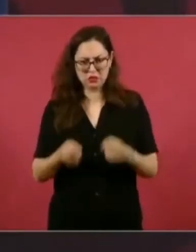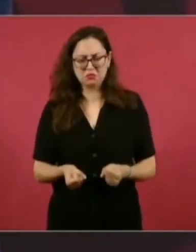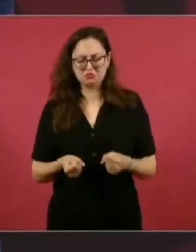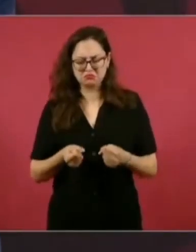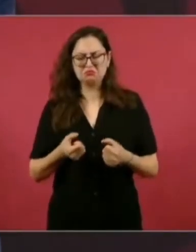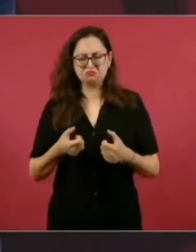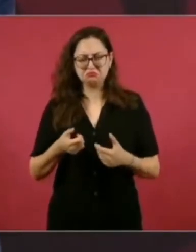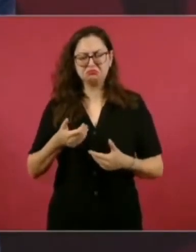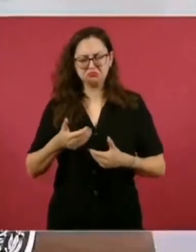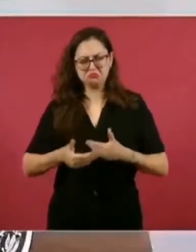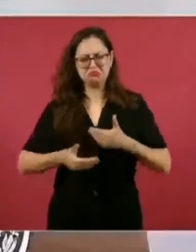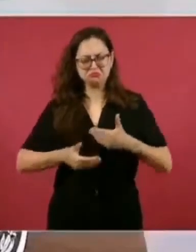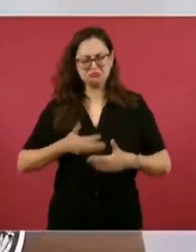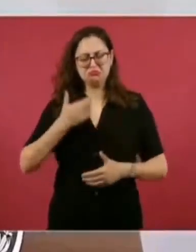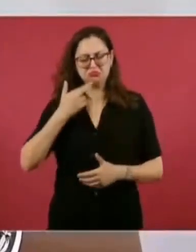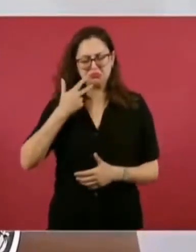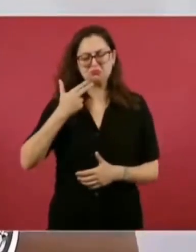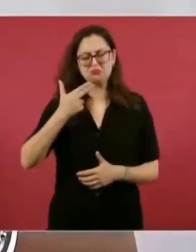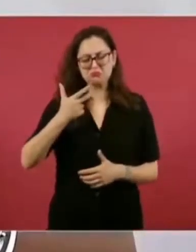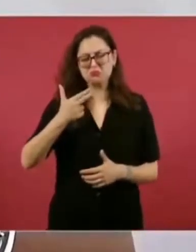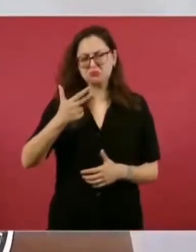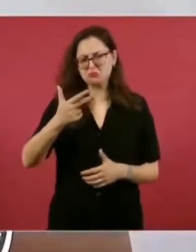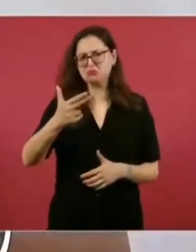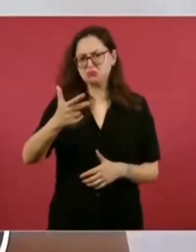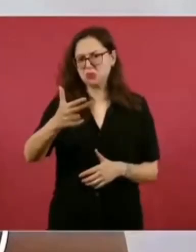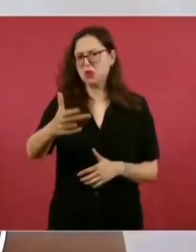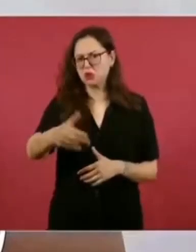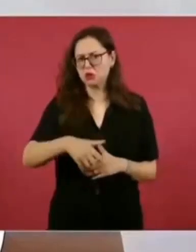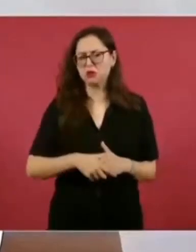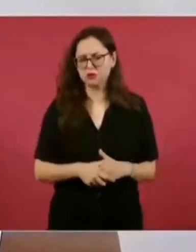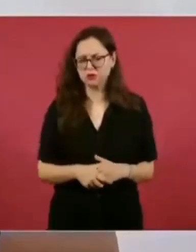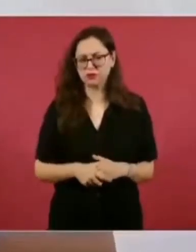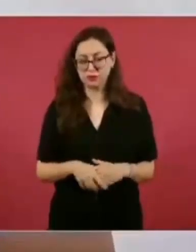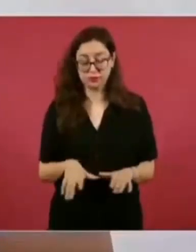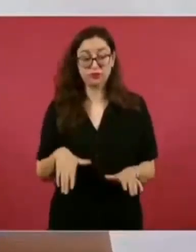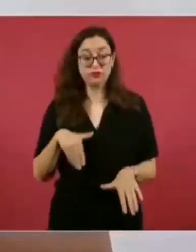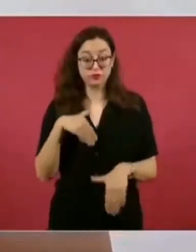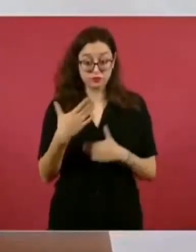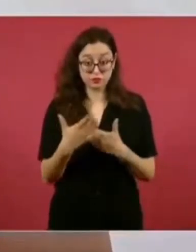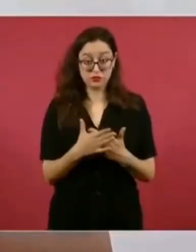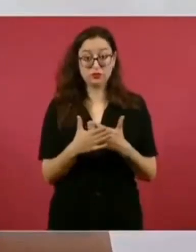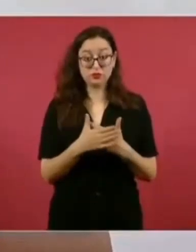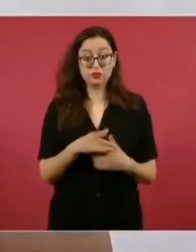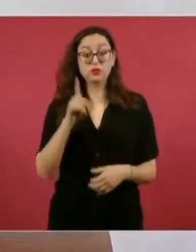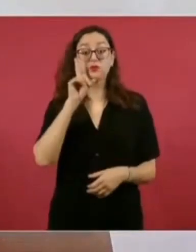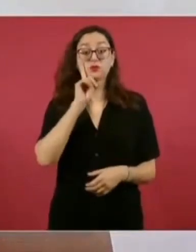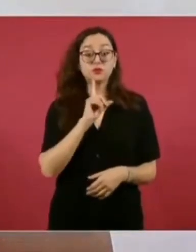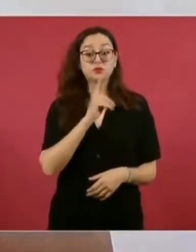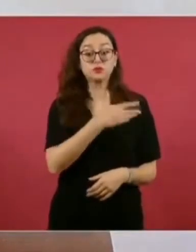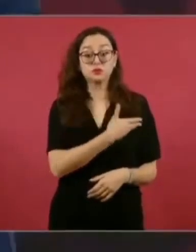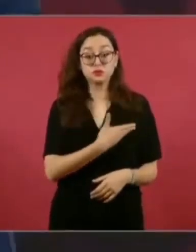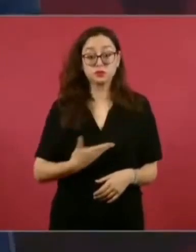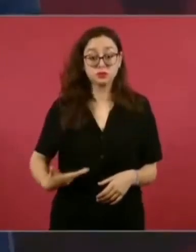porque la presidenta